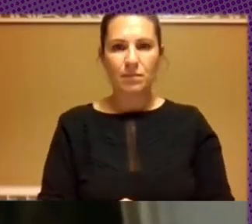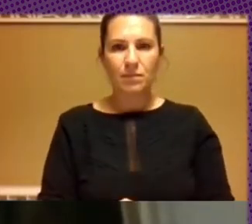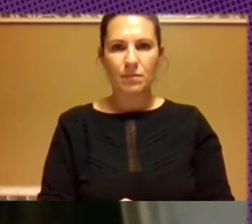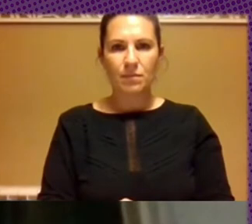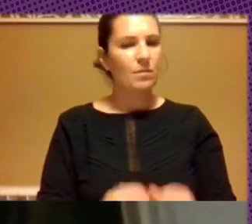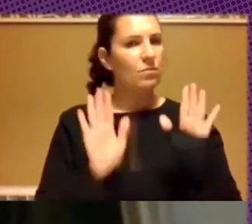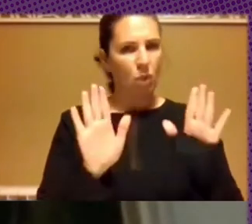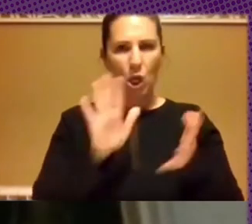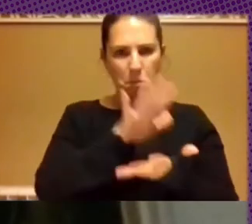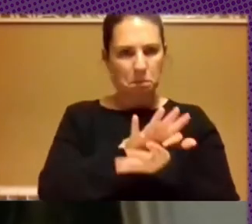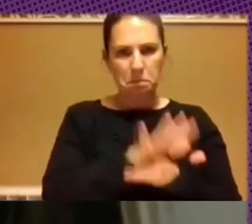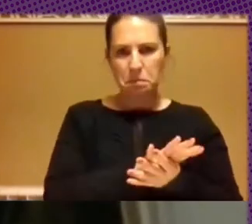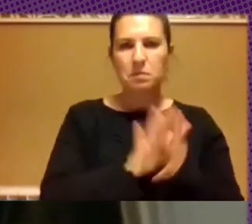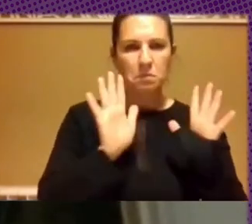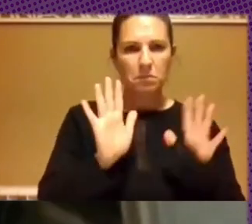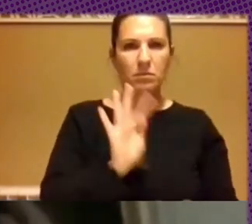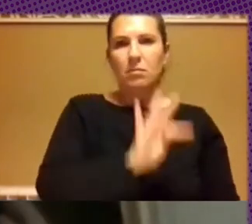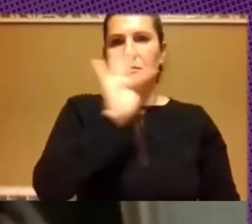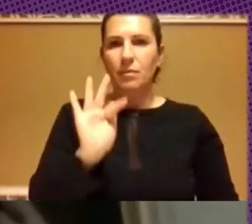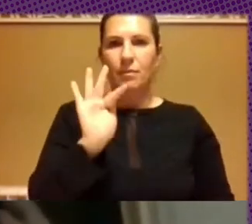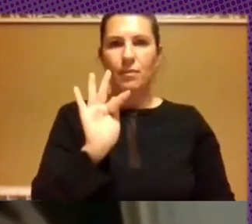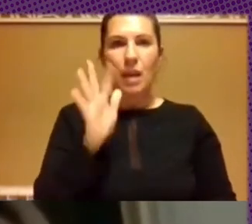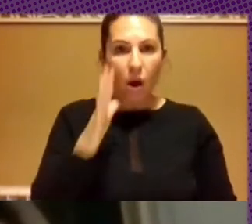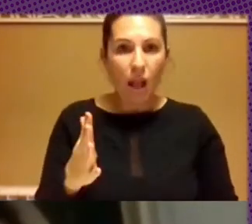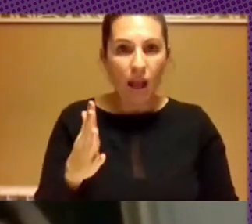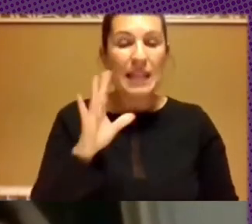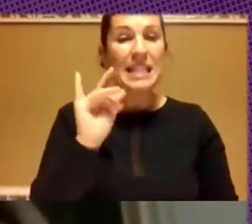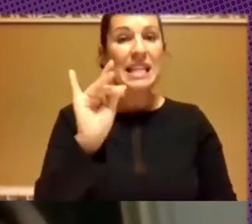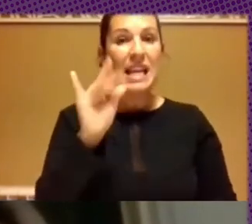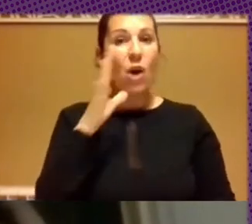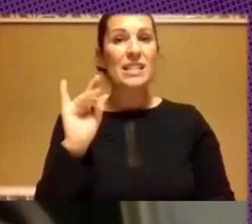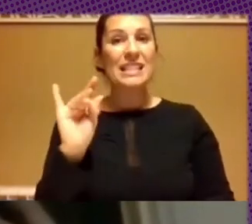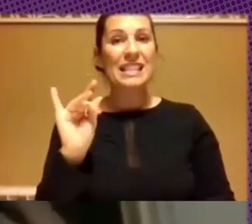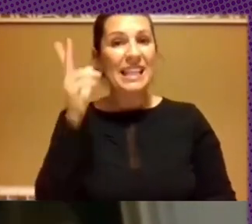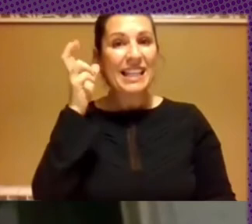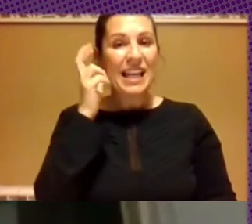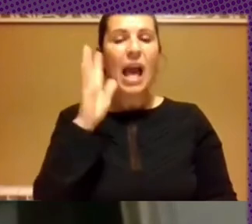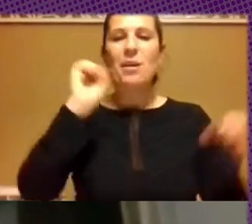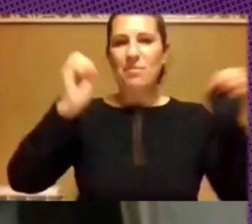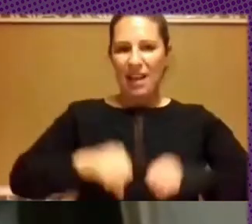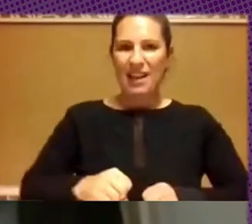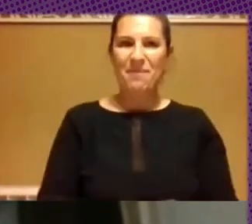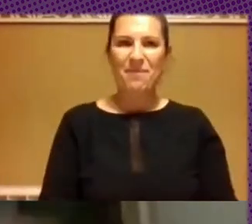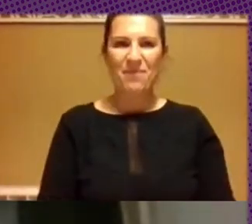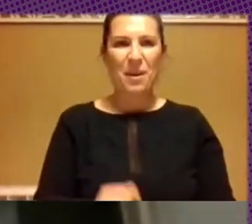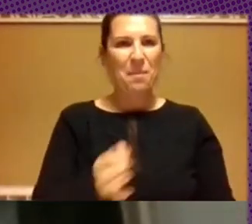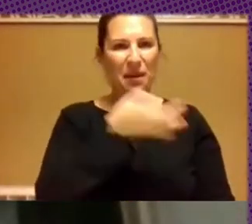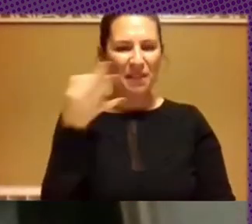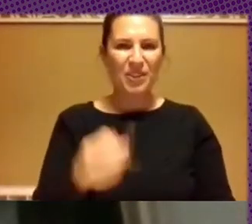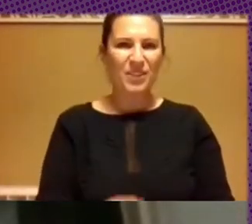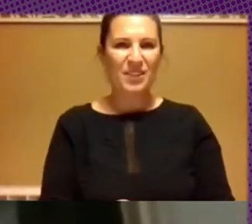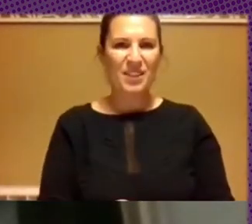Igualmente, pasamos, pasamos, Emiliana mientras lo sueles. ¿Ahora tampoco? Sí, perfecto, venga, dale. Ah, vale, perfecto. Eh,